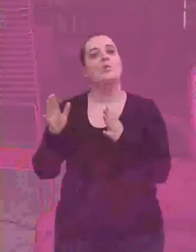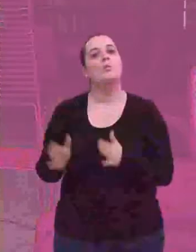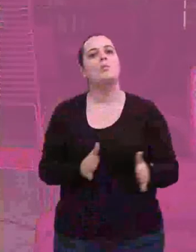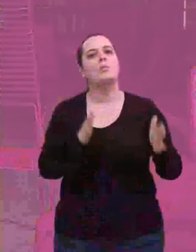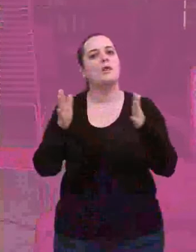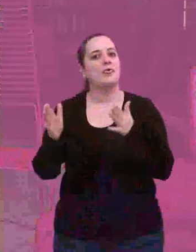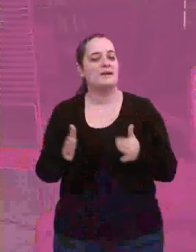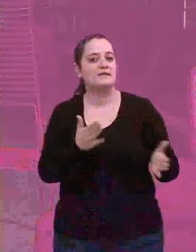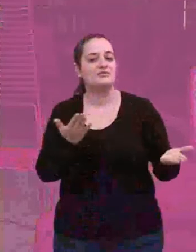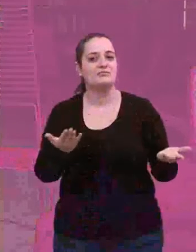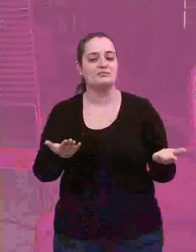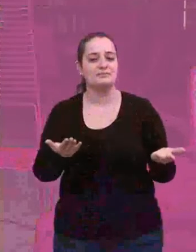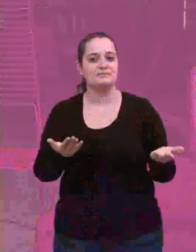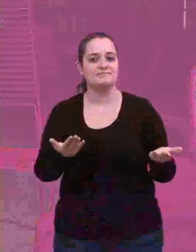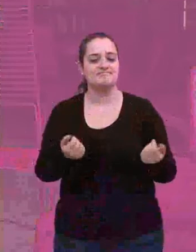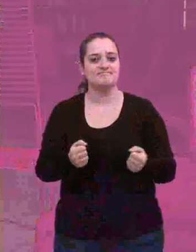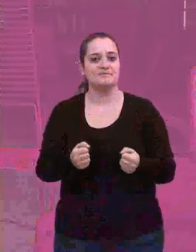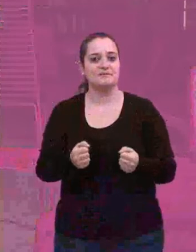Pues fue un proceso de eliminación.